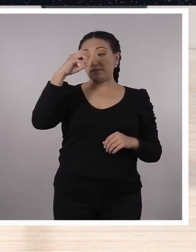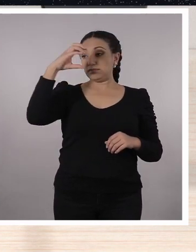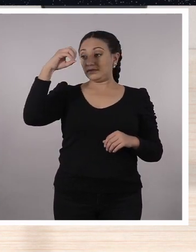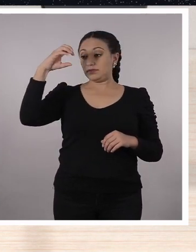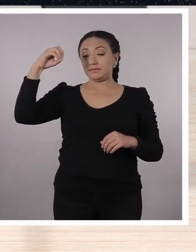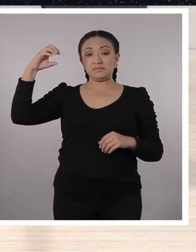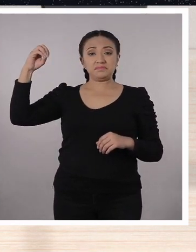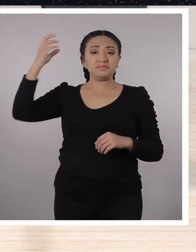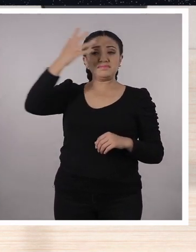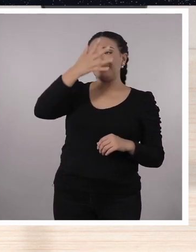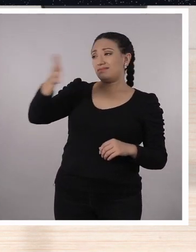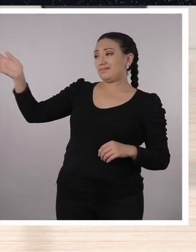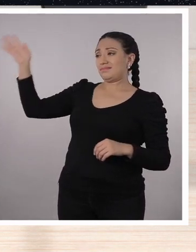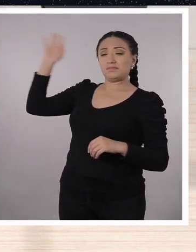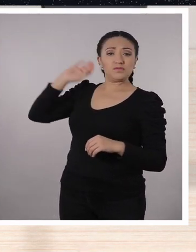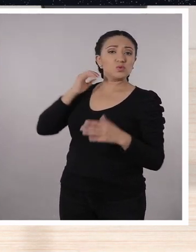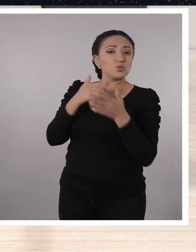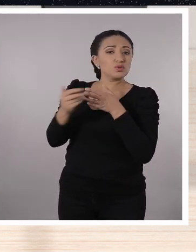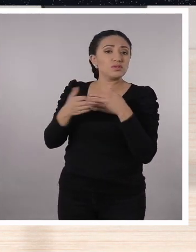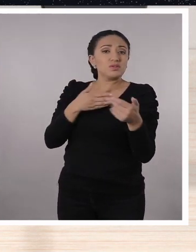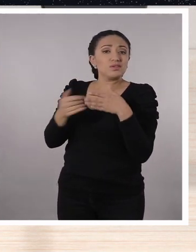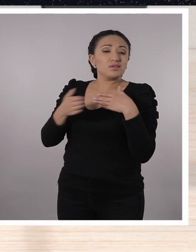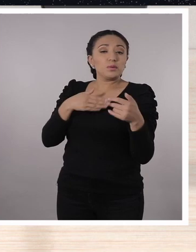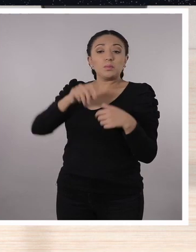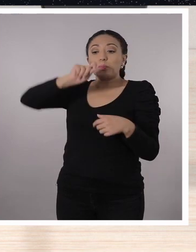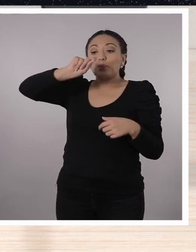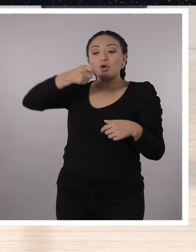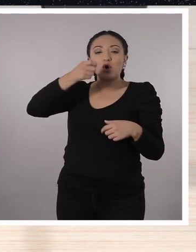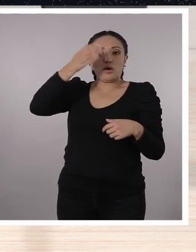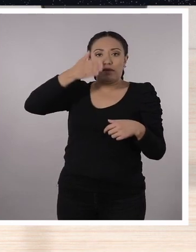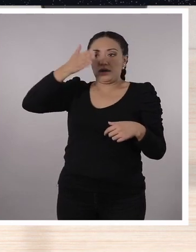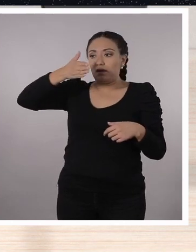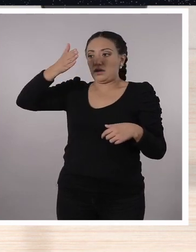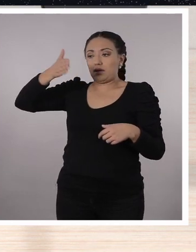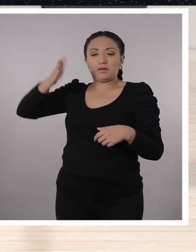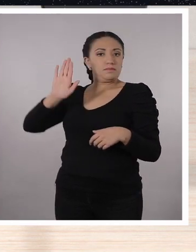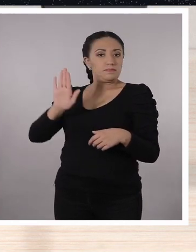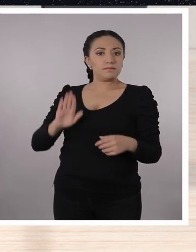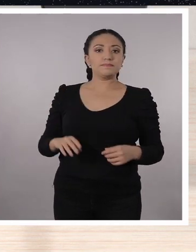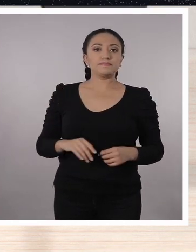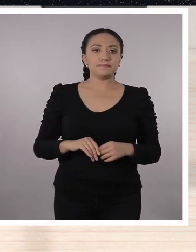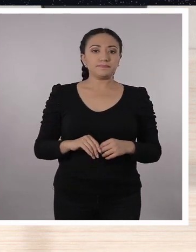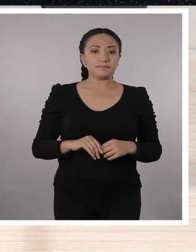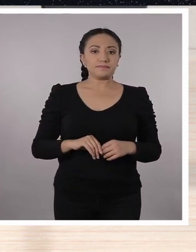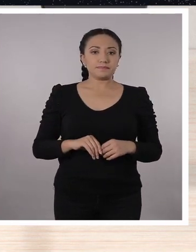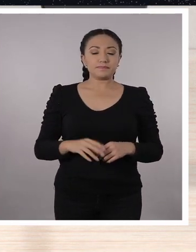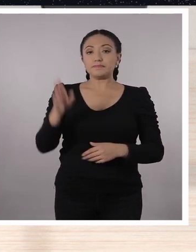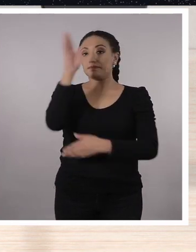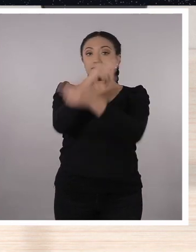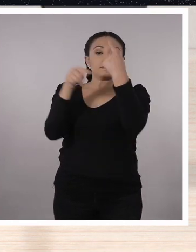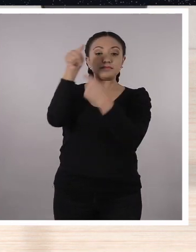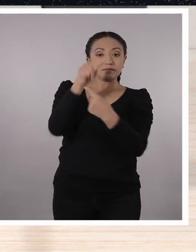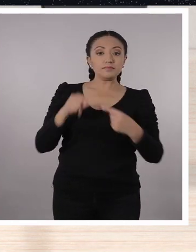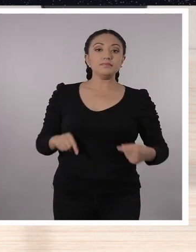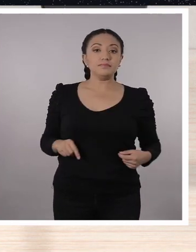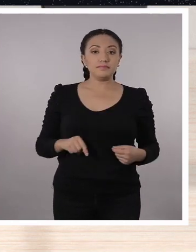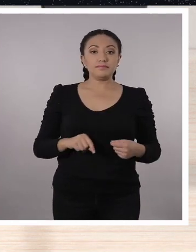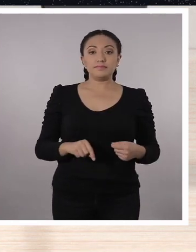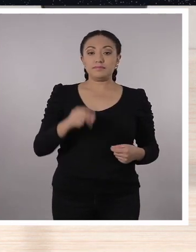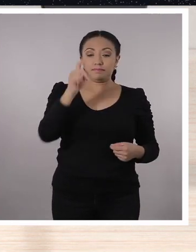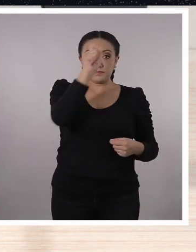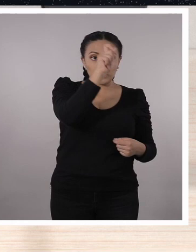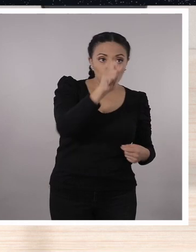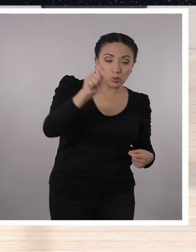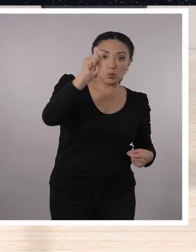Realmente podemos aumentar los ceros que queramos. No importa, porque la coma va a detener el número. Y ahora sí, volvemos a contar